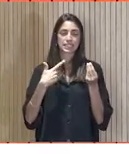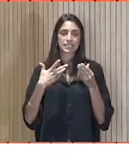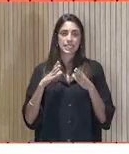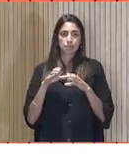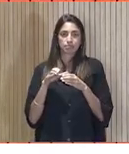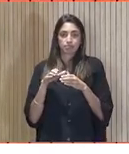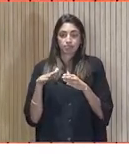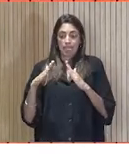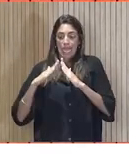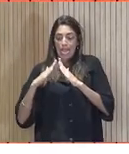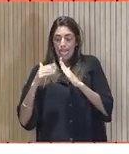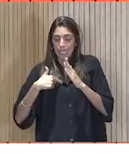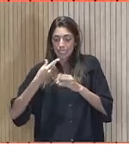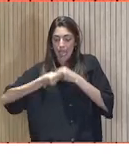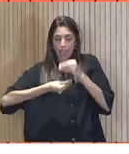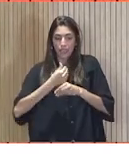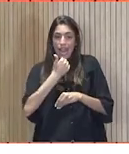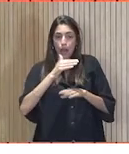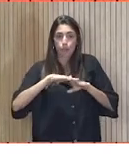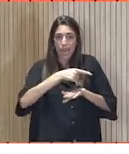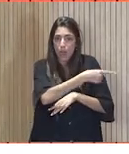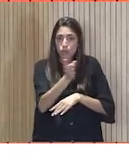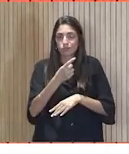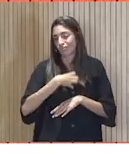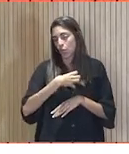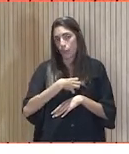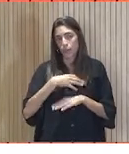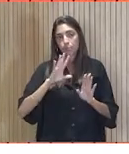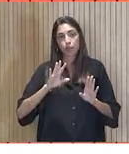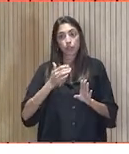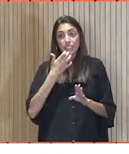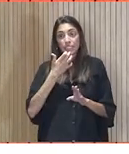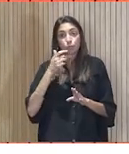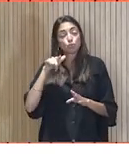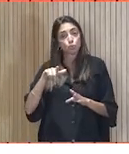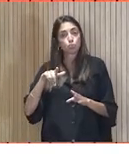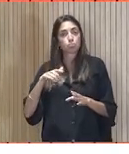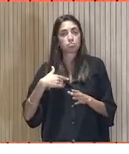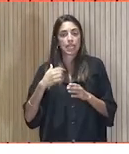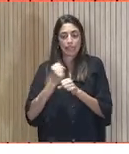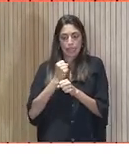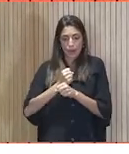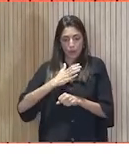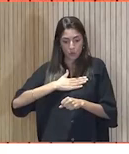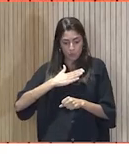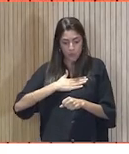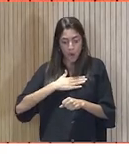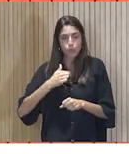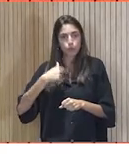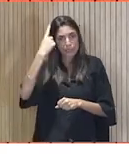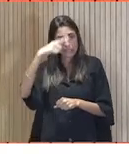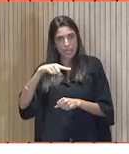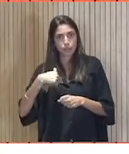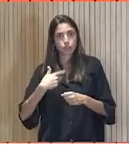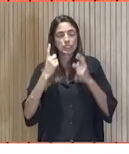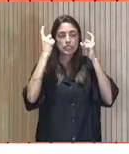no puedes hacer nada por los demás y, sin embargo, ya simplemente con lo que sabes de tu trabajo, poder formar a alguien